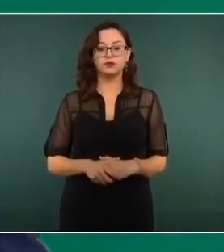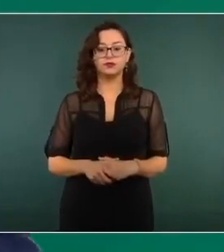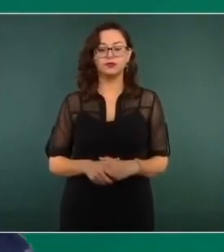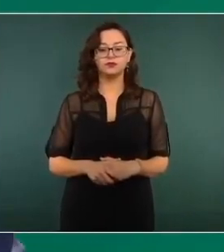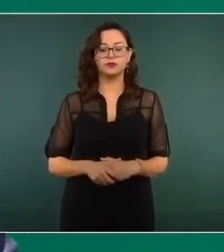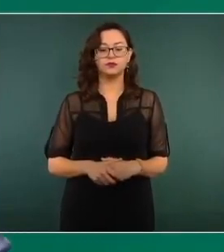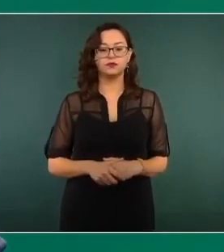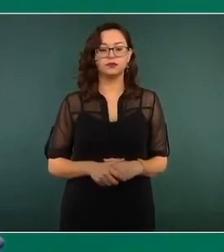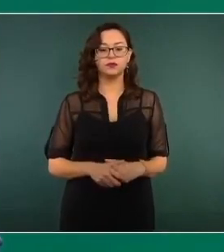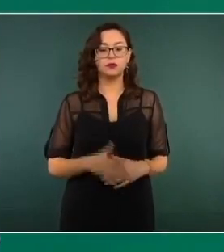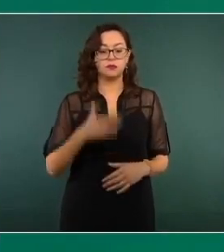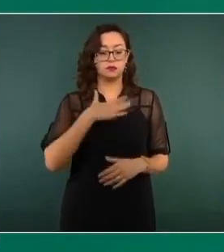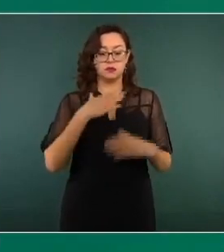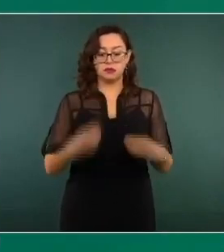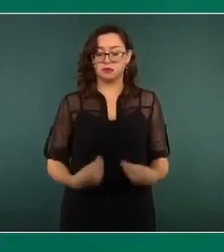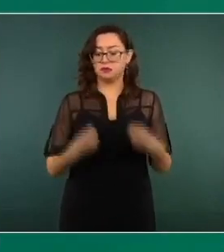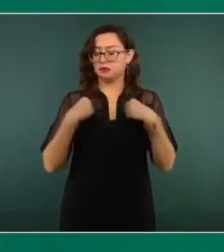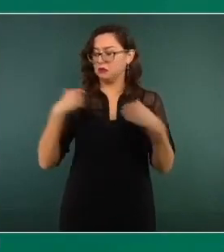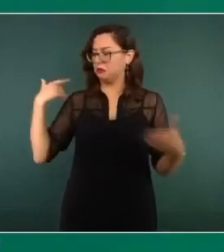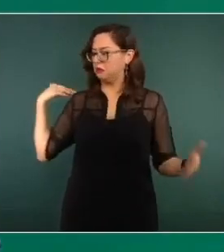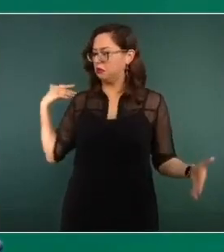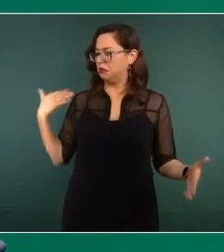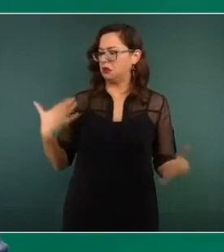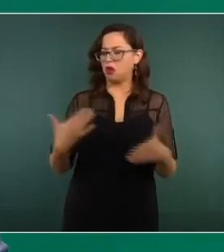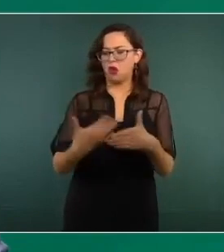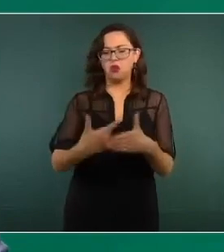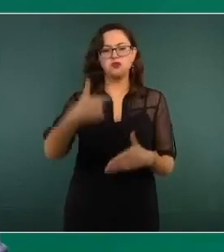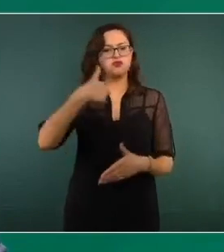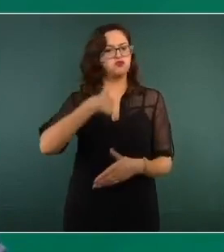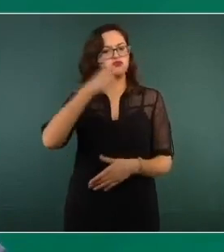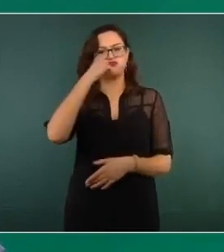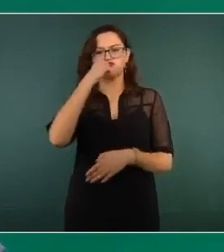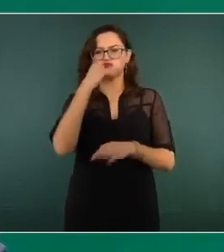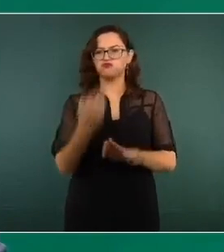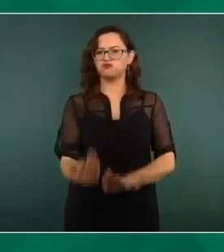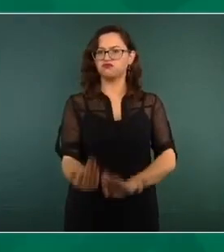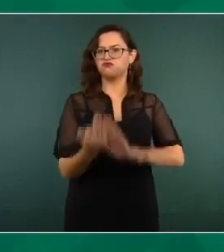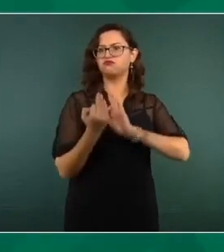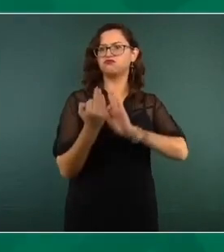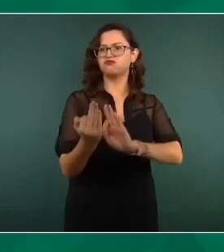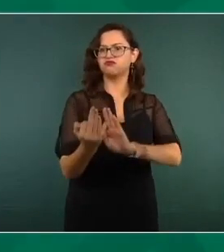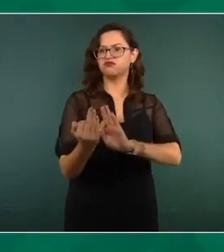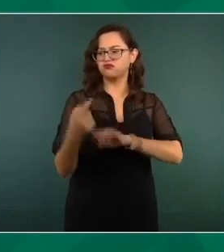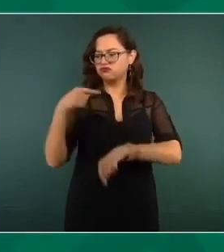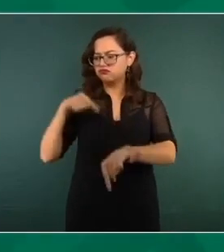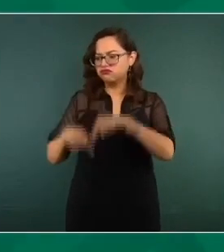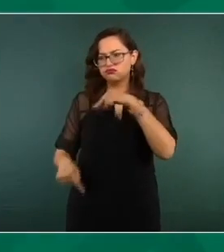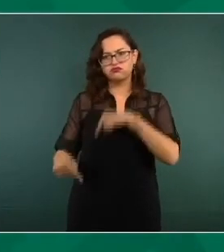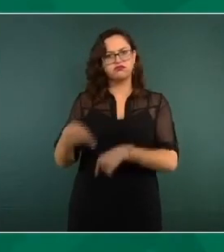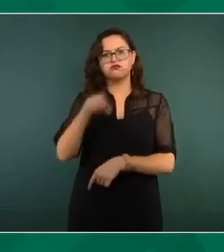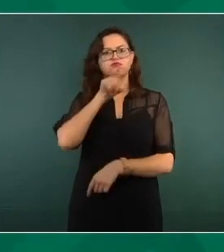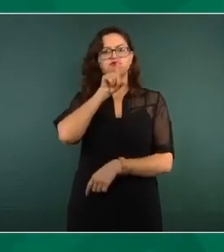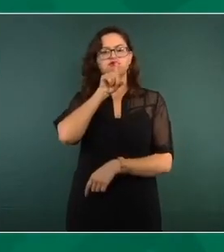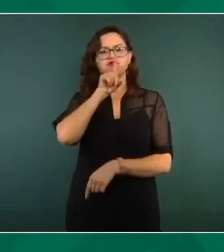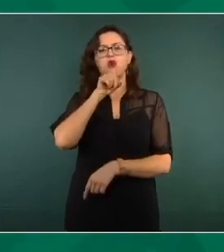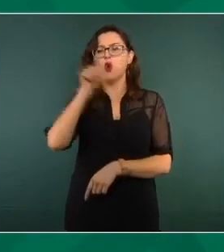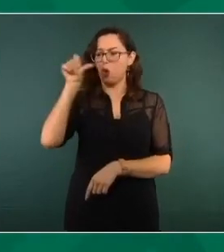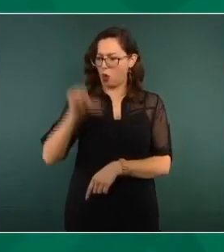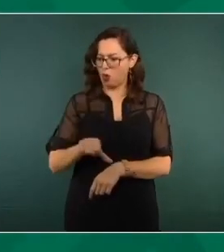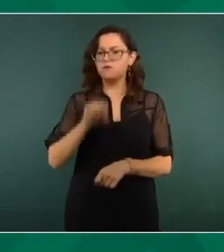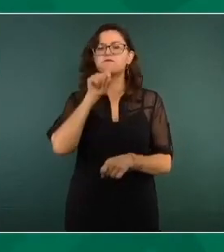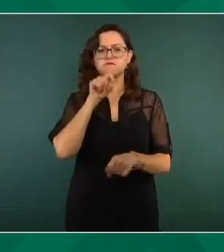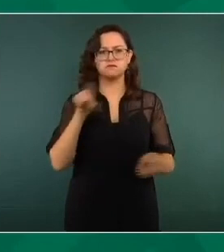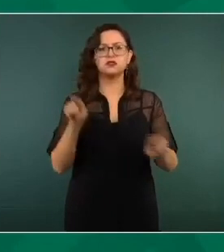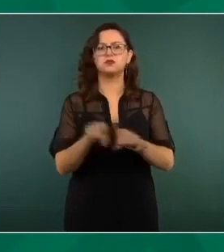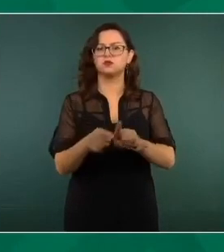la cara y hoy no será la excepción. Los gobernantes tenemos la